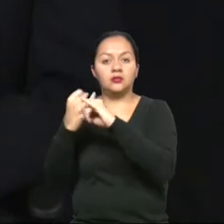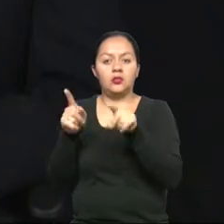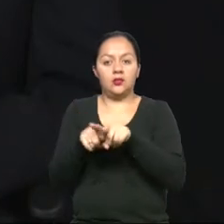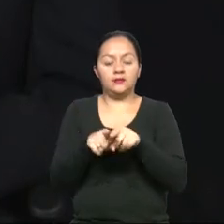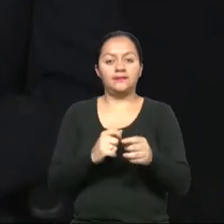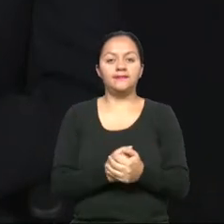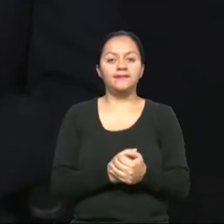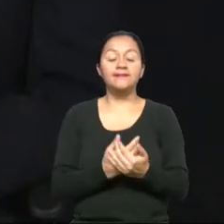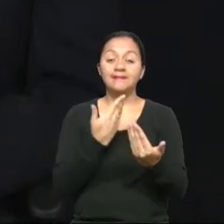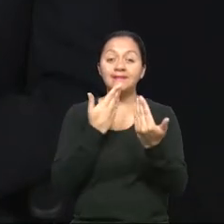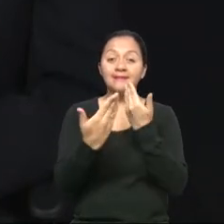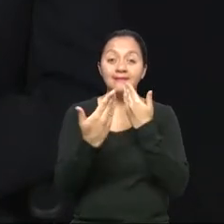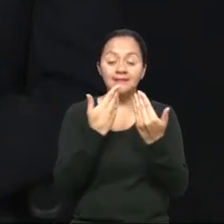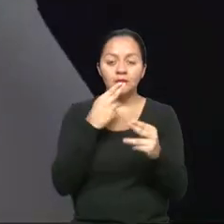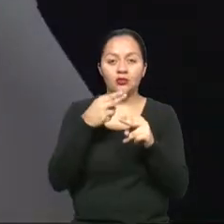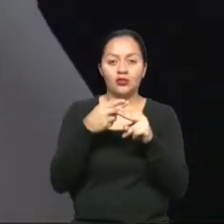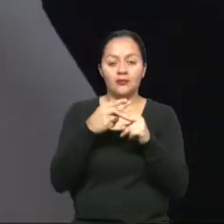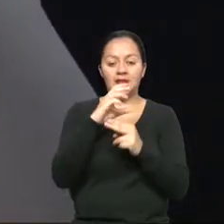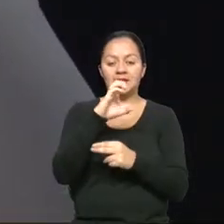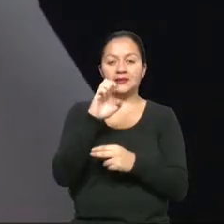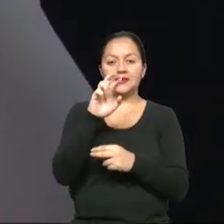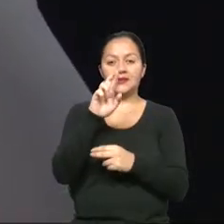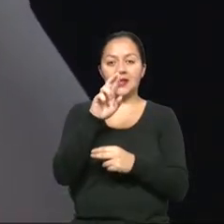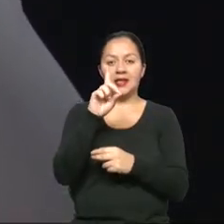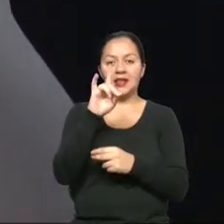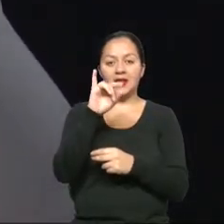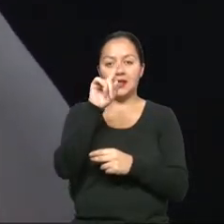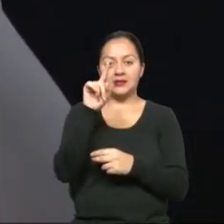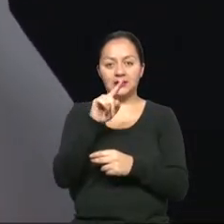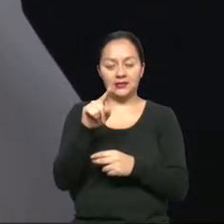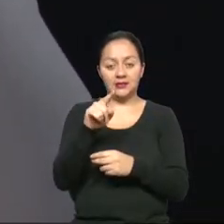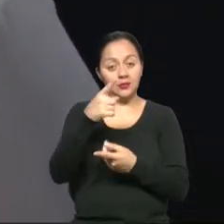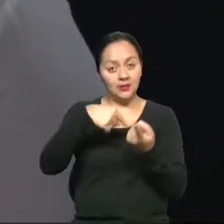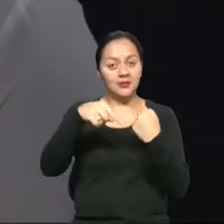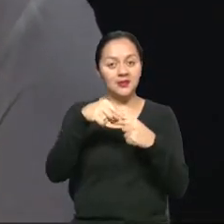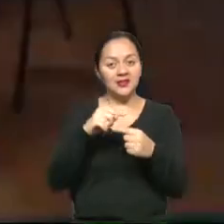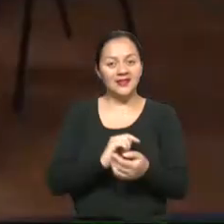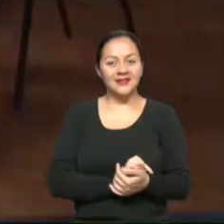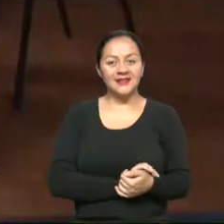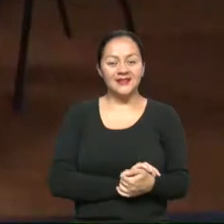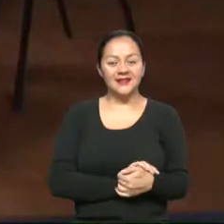Estamos conversando con César Díaz, del Servicio Ecuatoriano de Normalización. Vamos a un corte y regresamos.